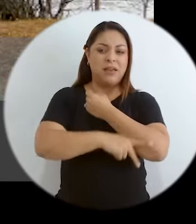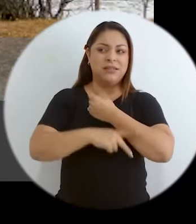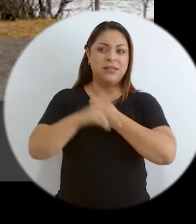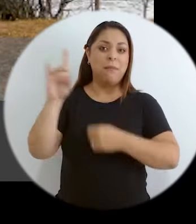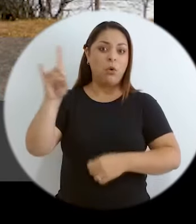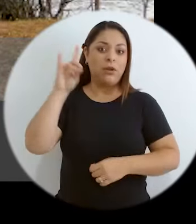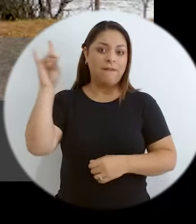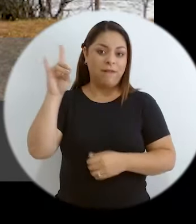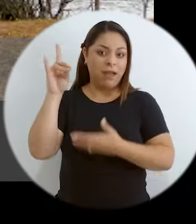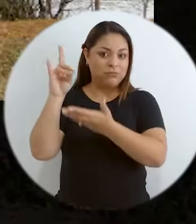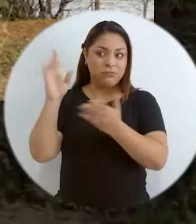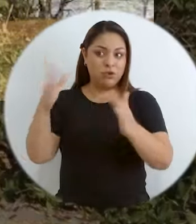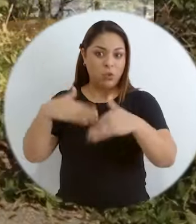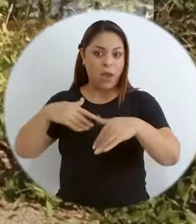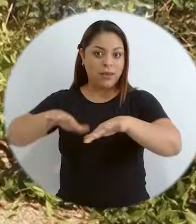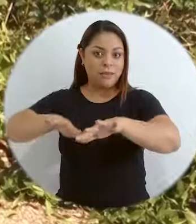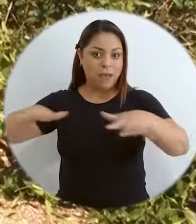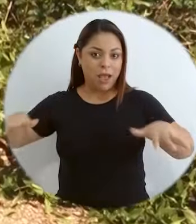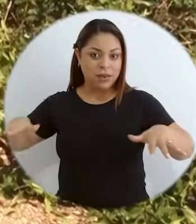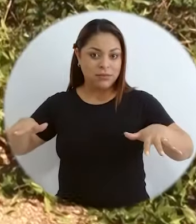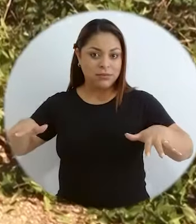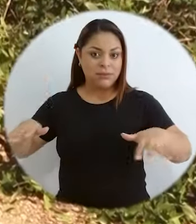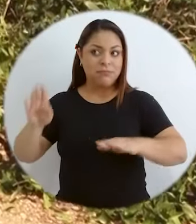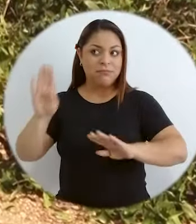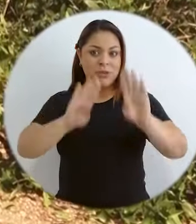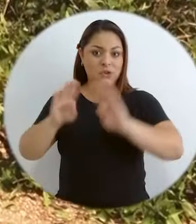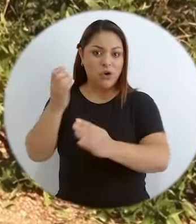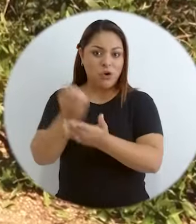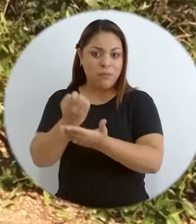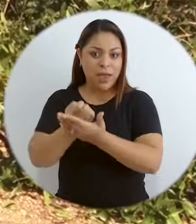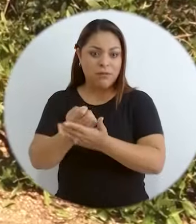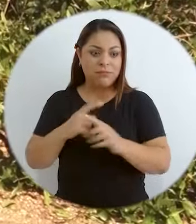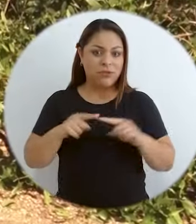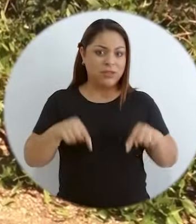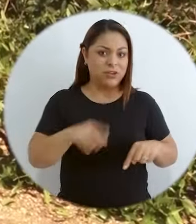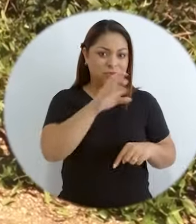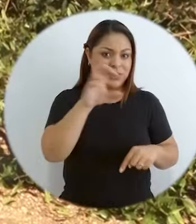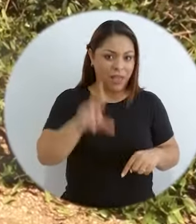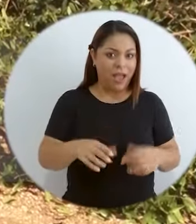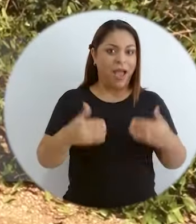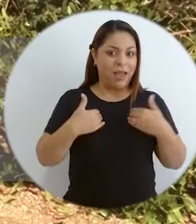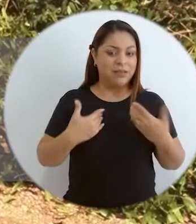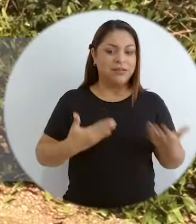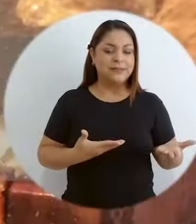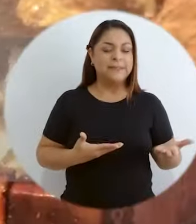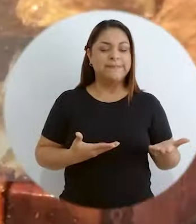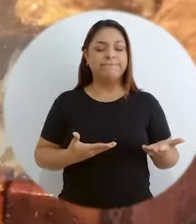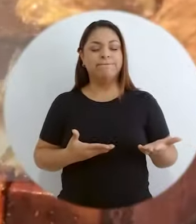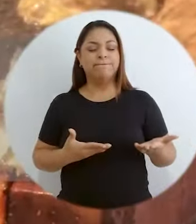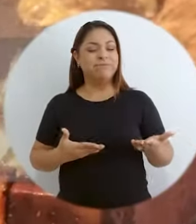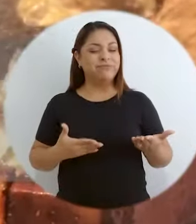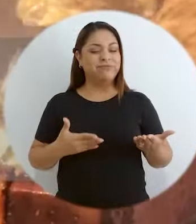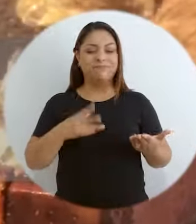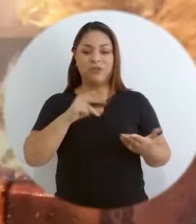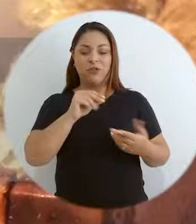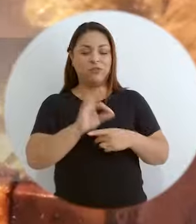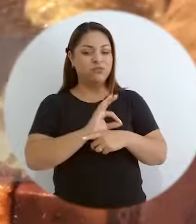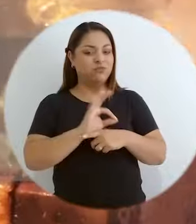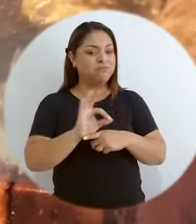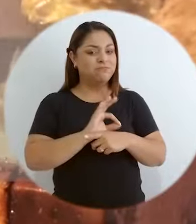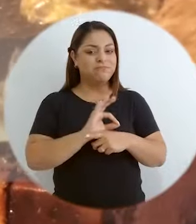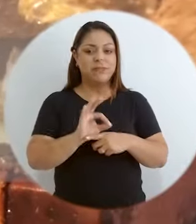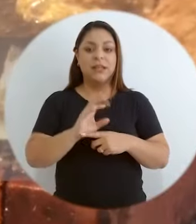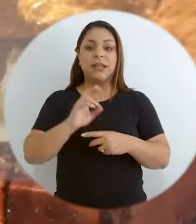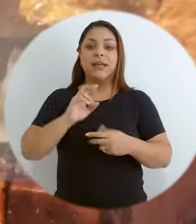tiene mares de bioeconomía, ¿no? Entonces, ¿a dónde estamos teniendo el problema? O sea, en este